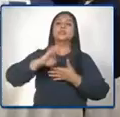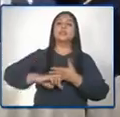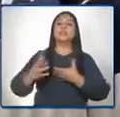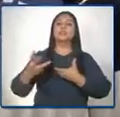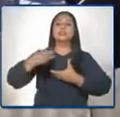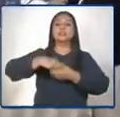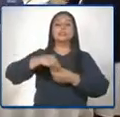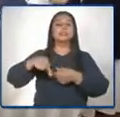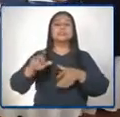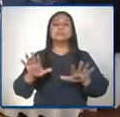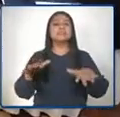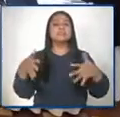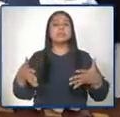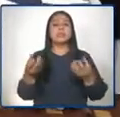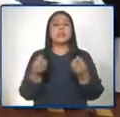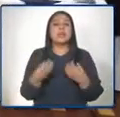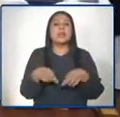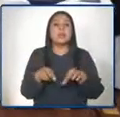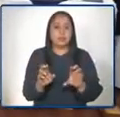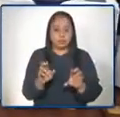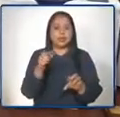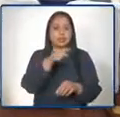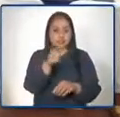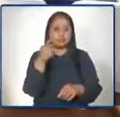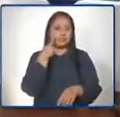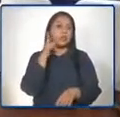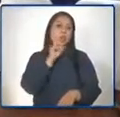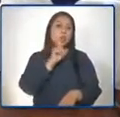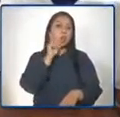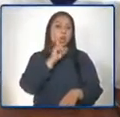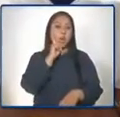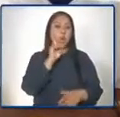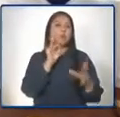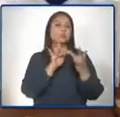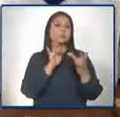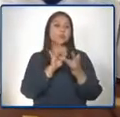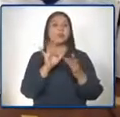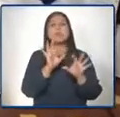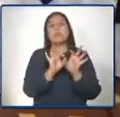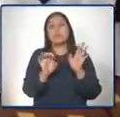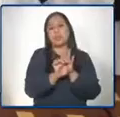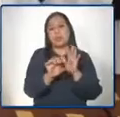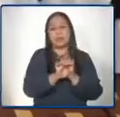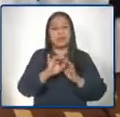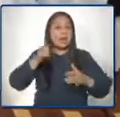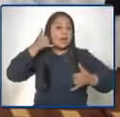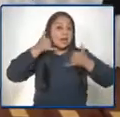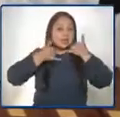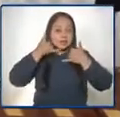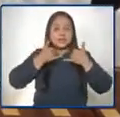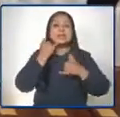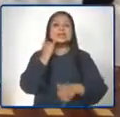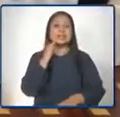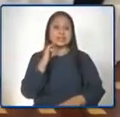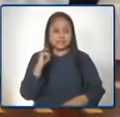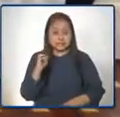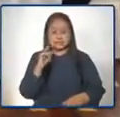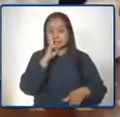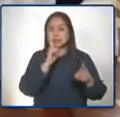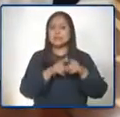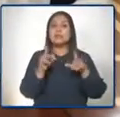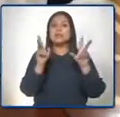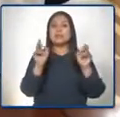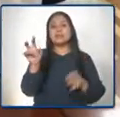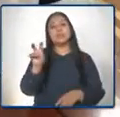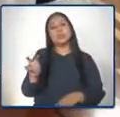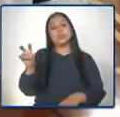la oportunidad que pueden encontrar los jóvenes en los contact center, así como también en el área turística del